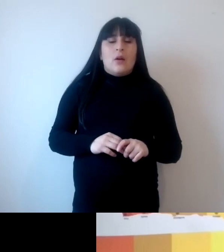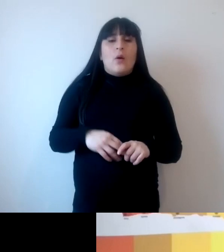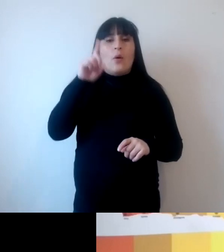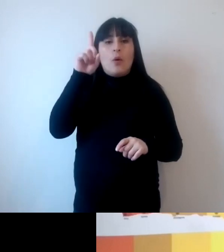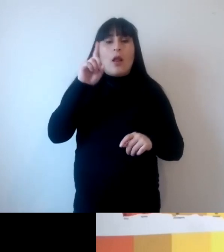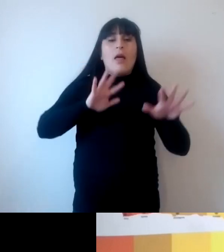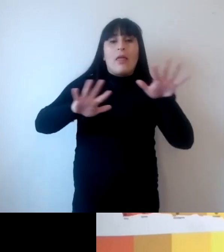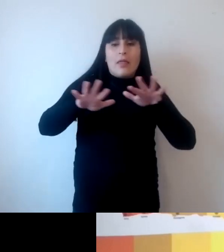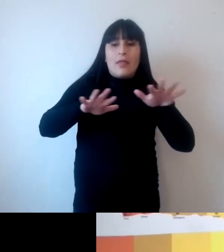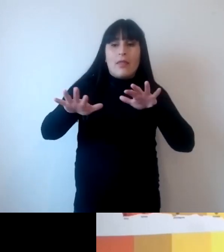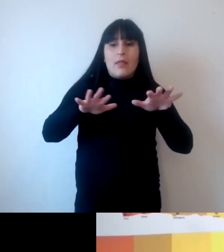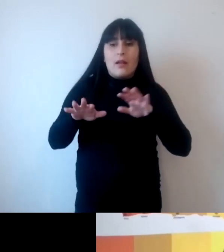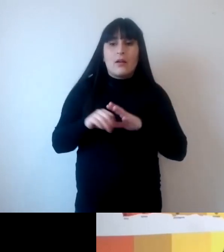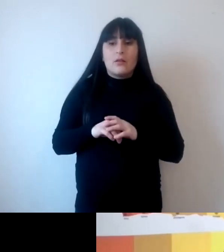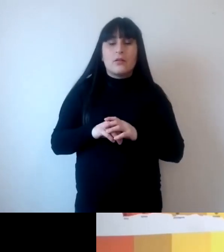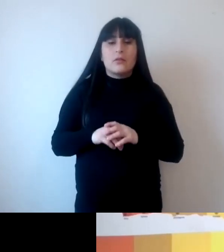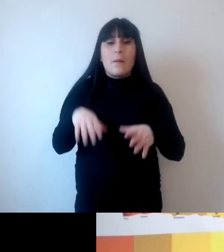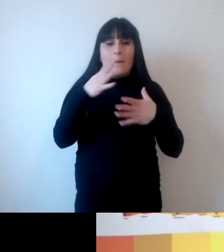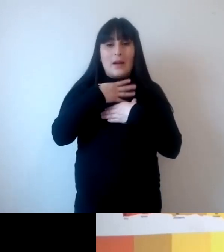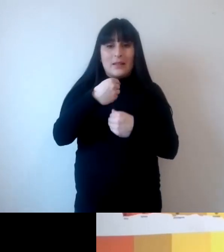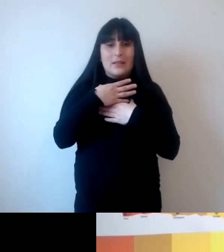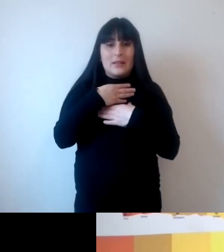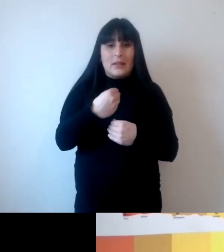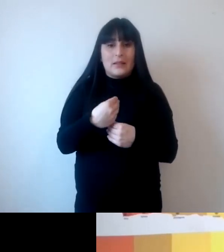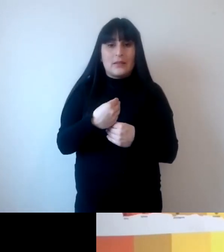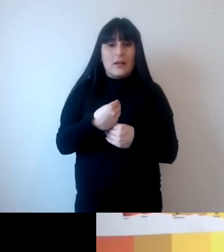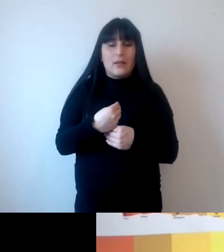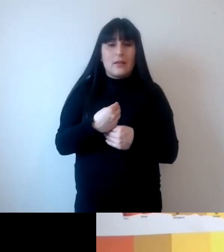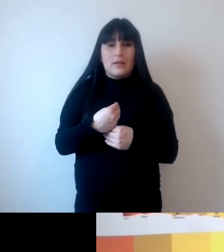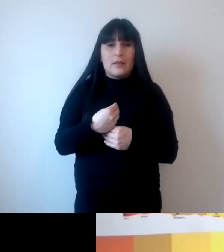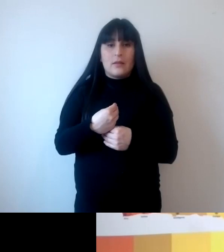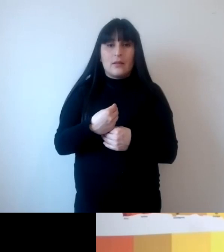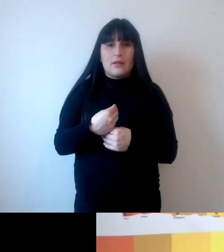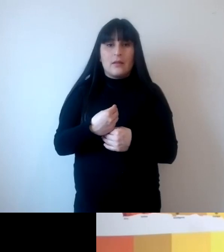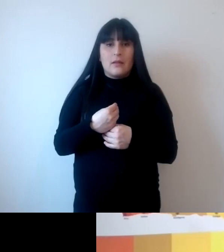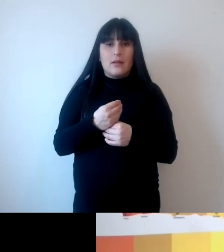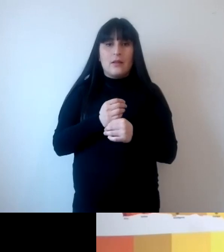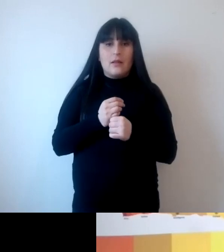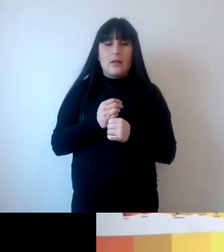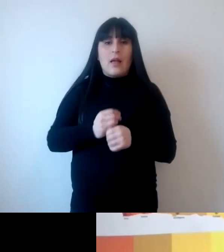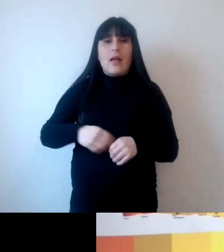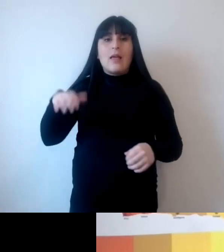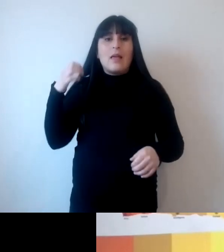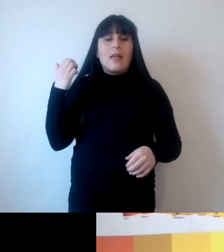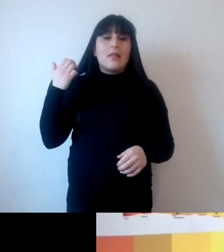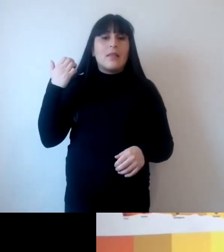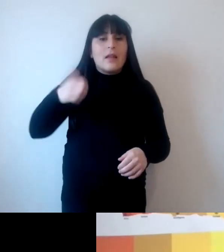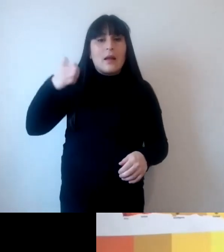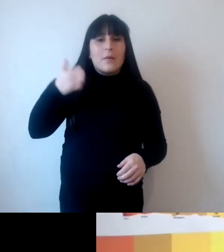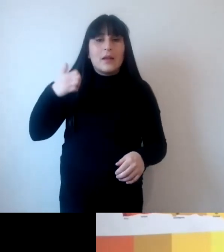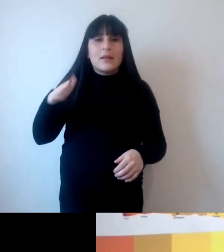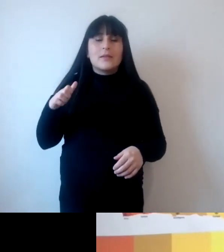más interesantes por una parte pero también más preocupantes por otra de la emergencia climática es la incertidumbre